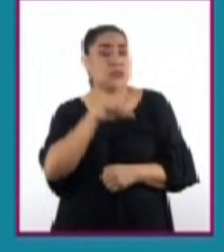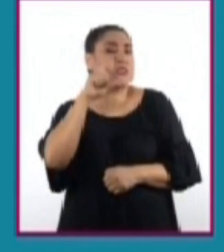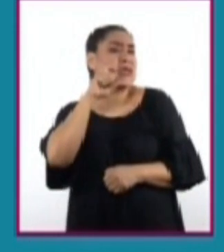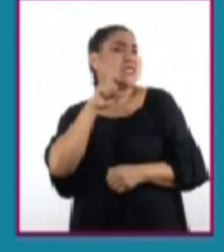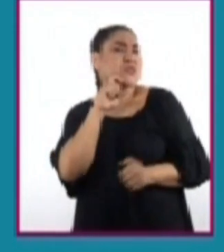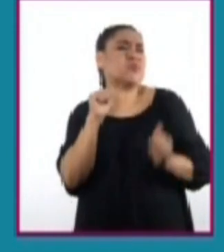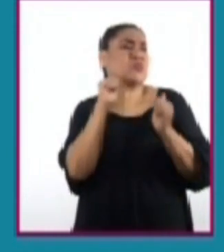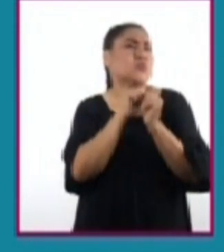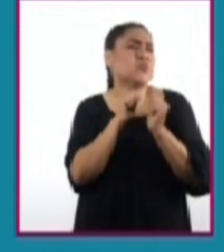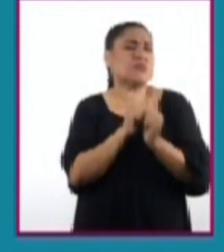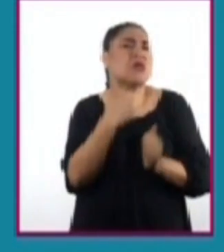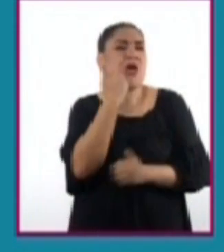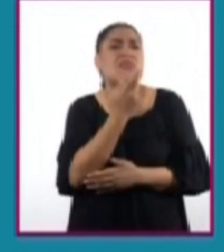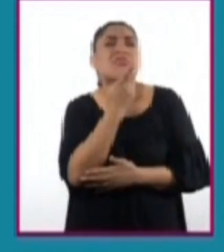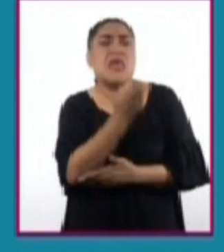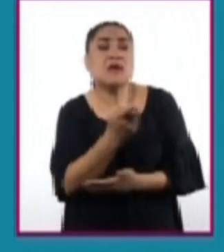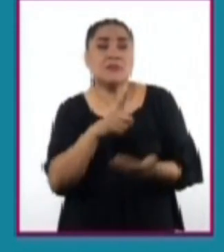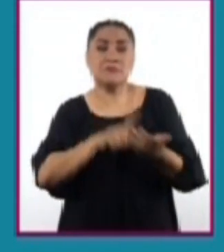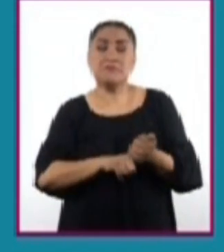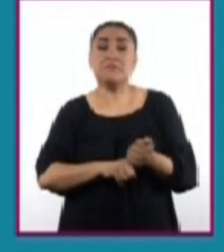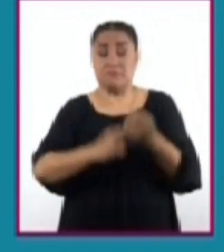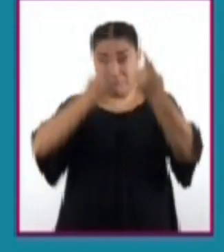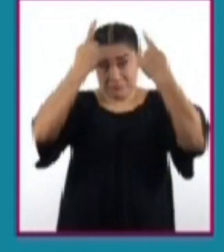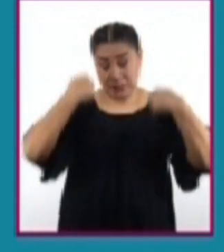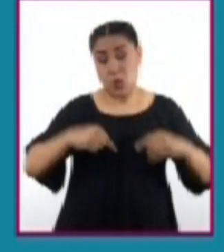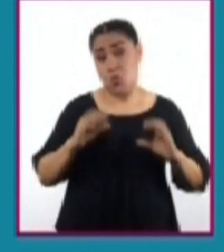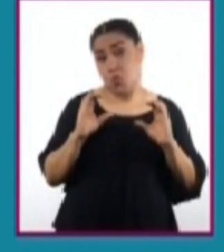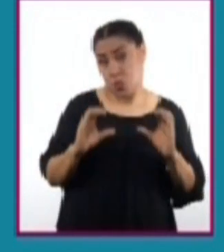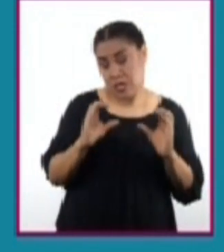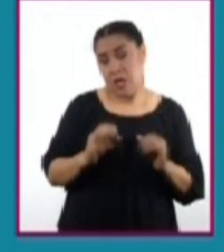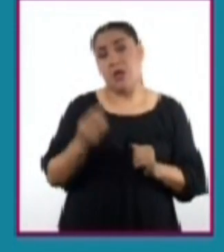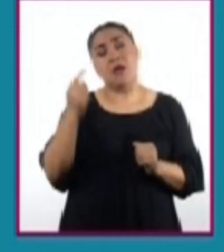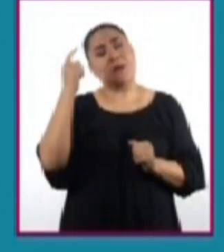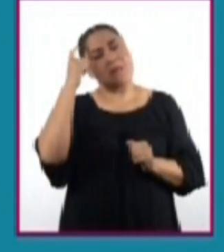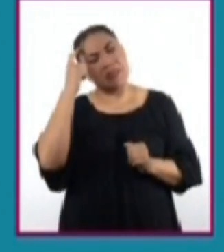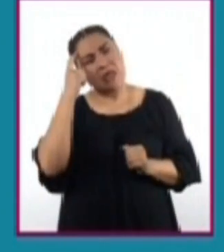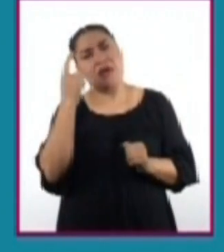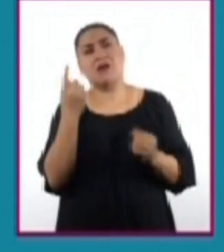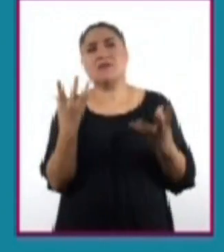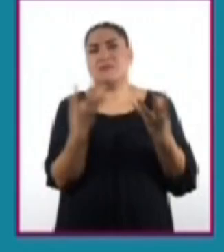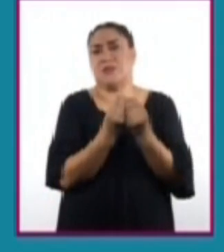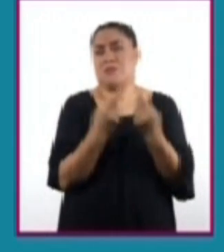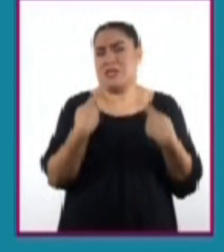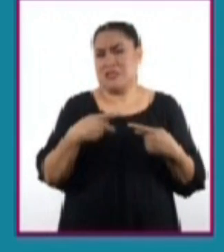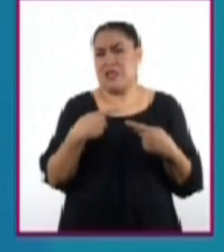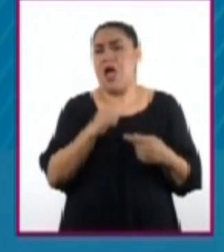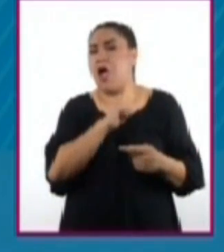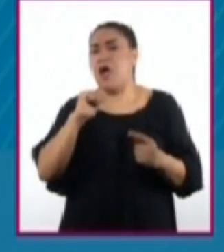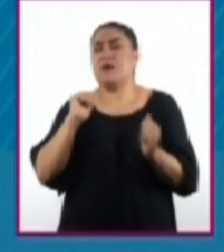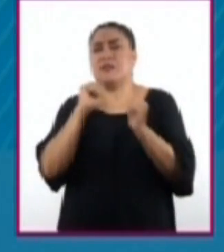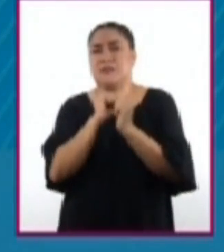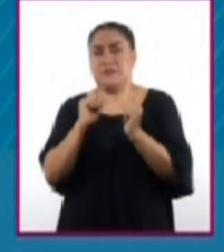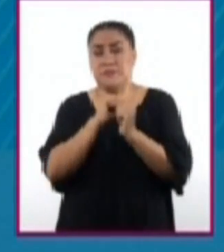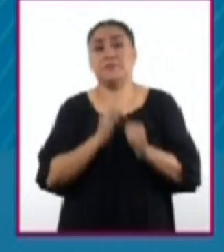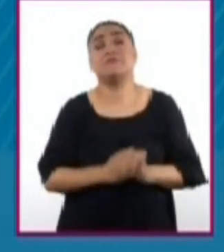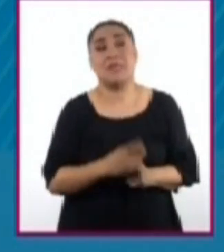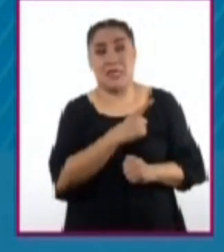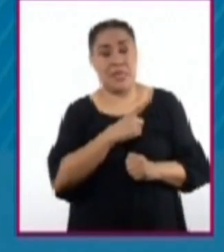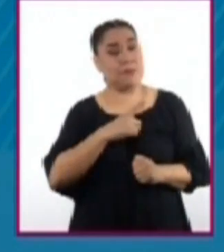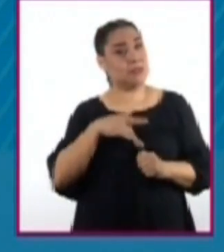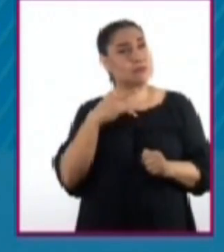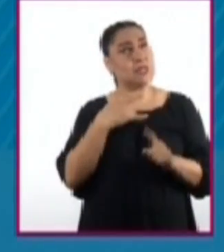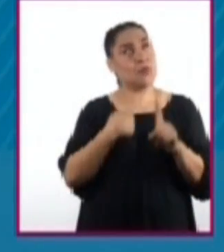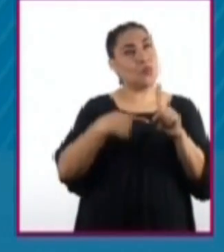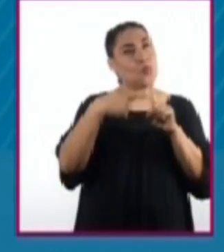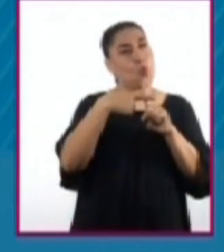como un estado de bienestar físico, mental y social con relación a la sexualidad. Requiere un enfoque positivo